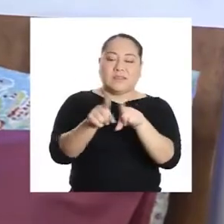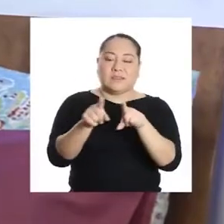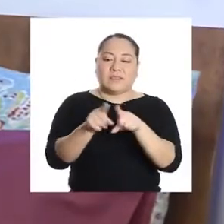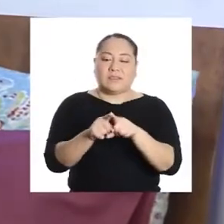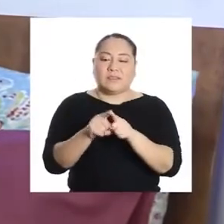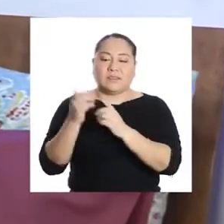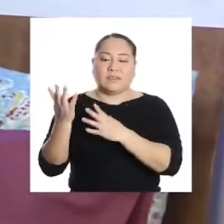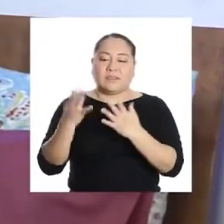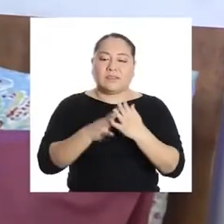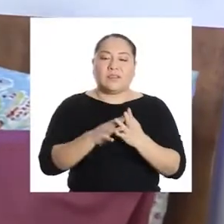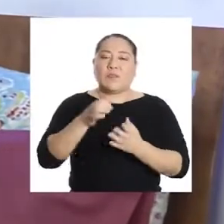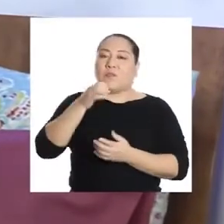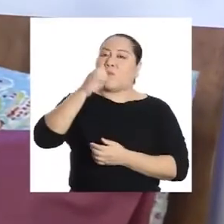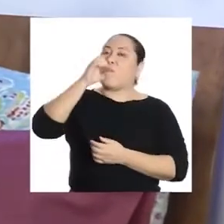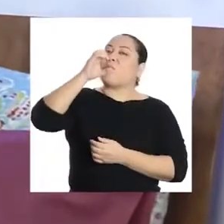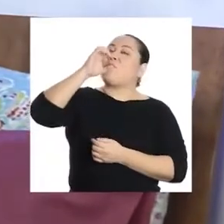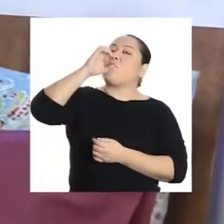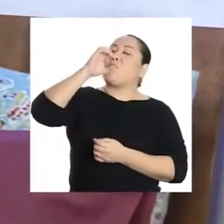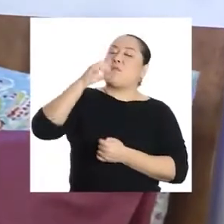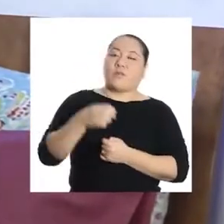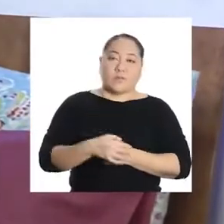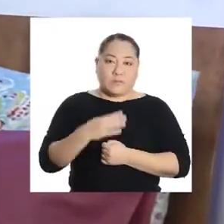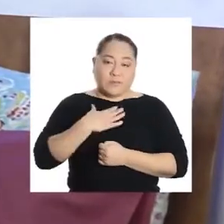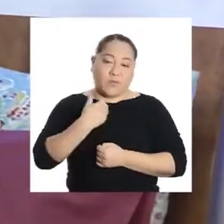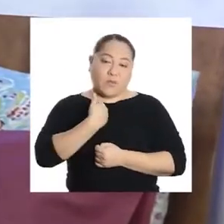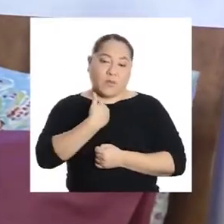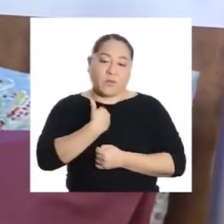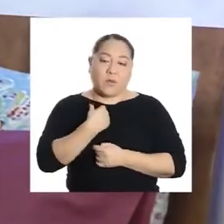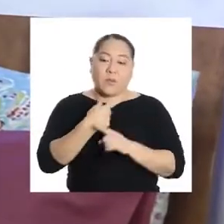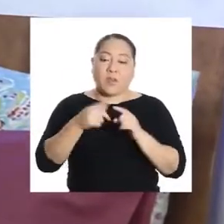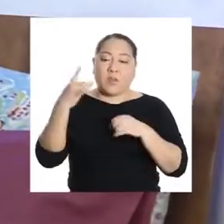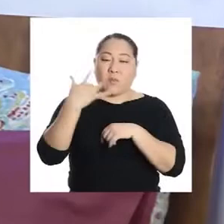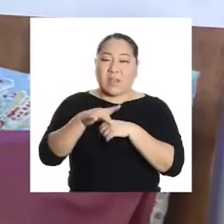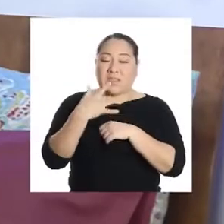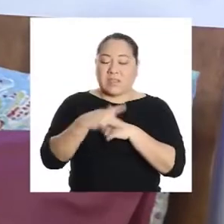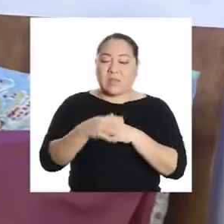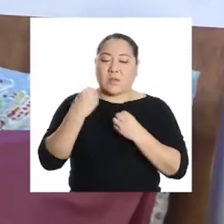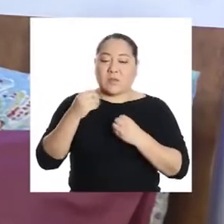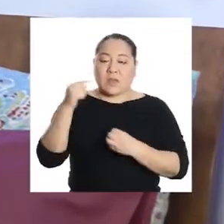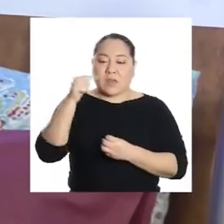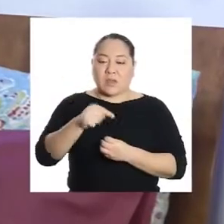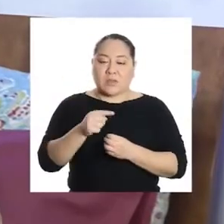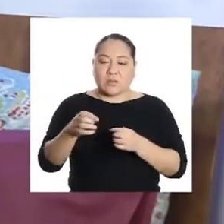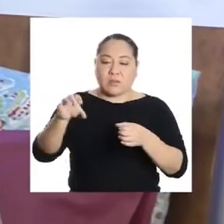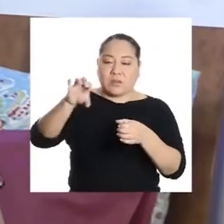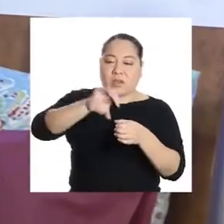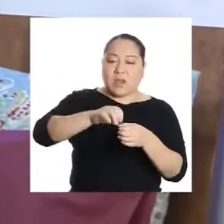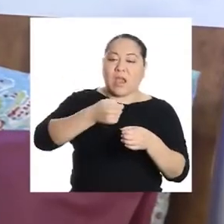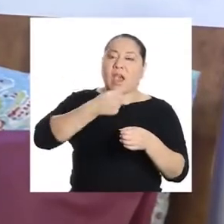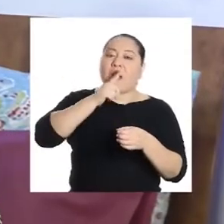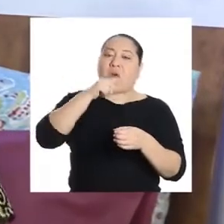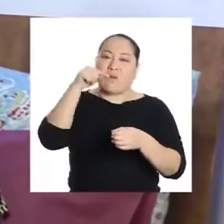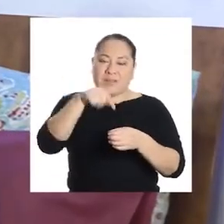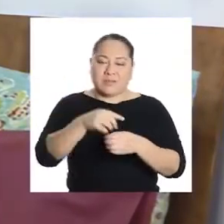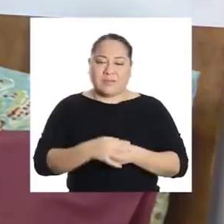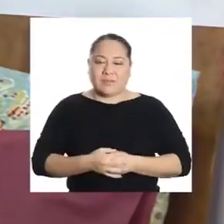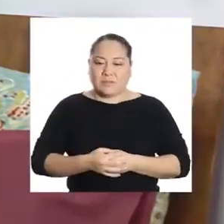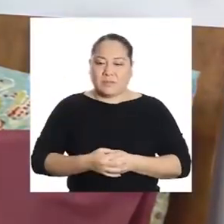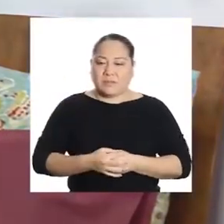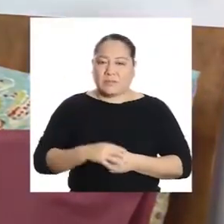Y también llevo mi tomatodo. Pero vacío, porque allí puedo llenarlo con agua.